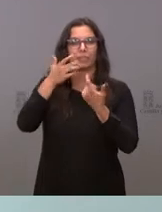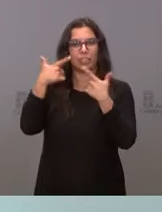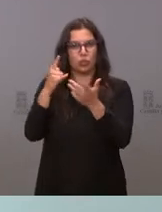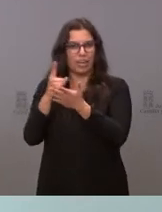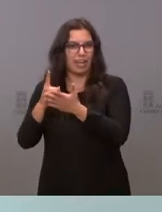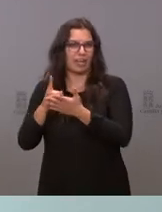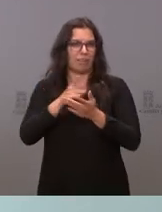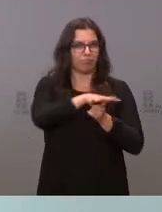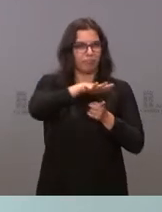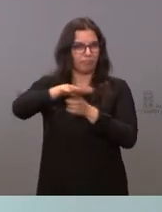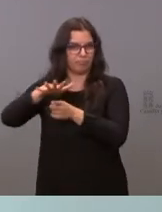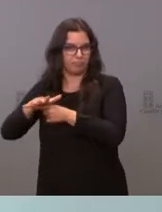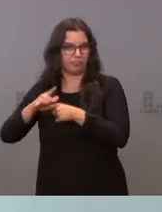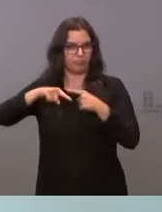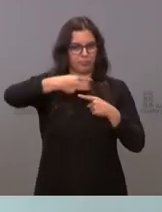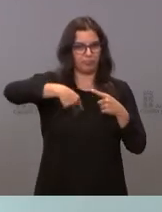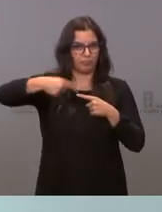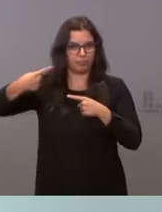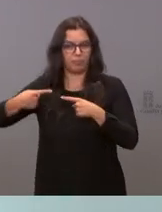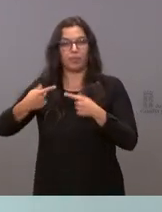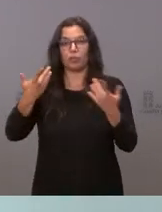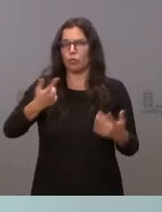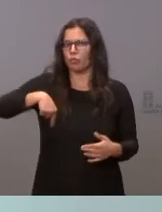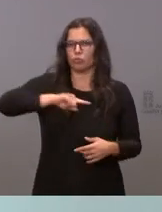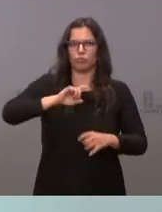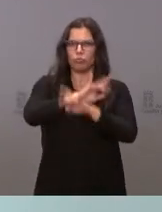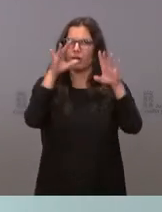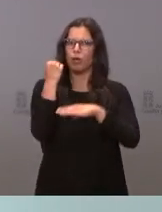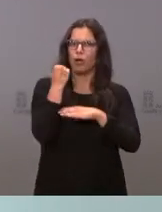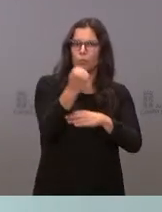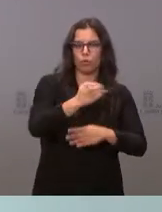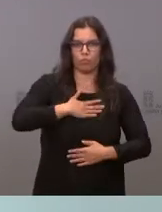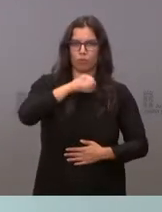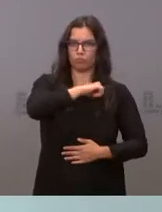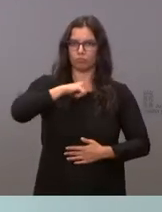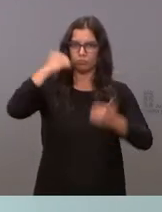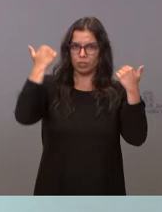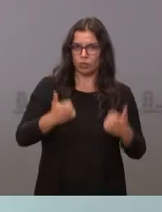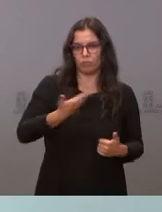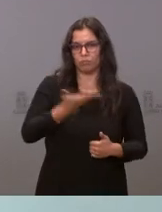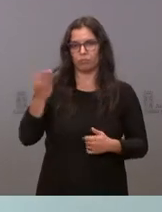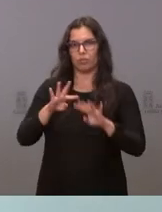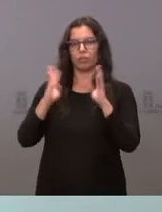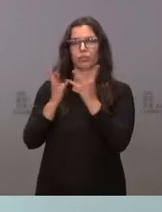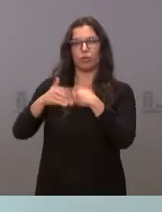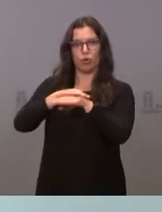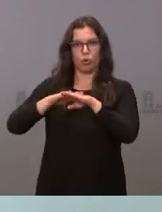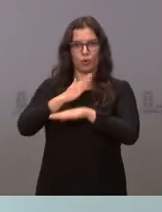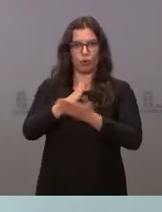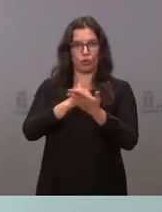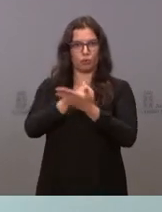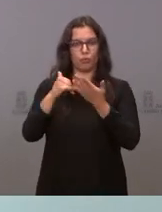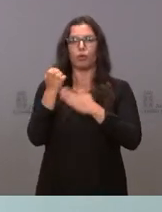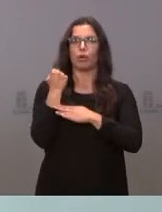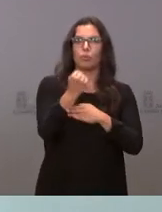Por tanto, tienen todo nuestro apoyo, el mío personal, el del Gobierno autonómico, para